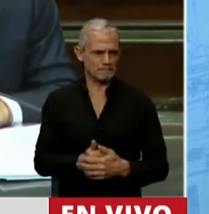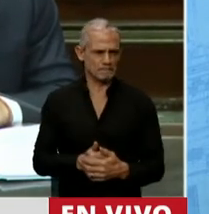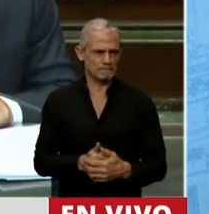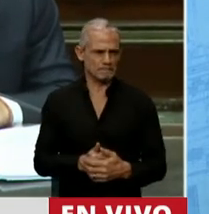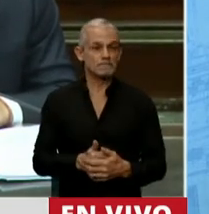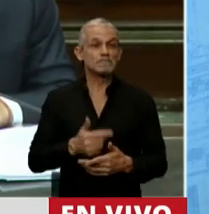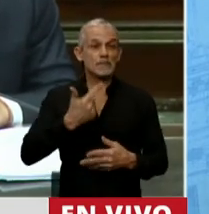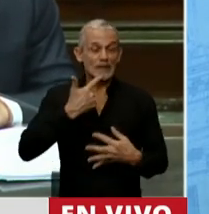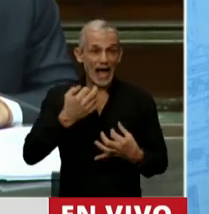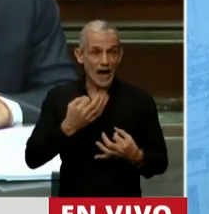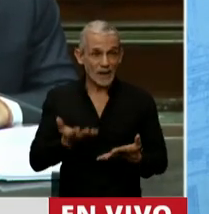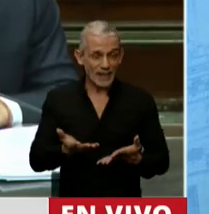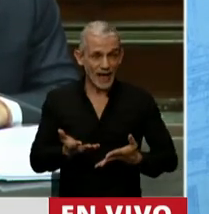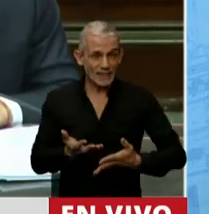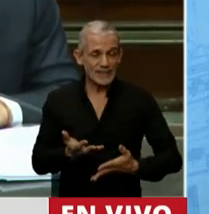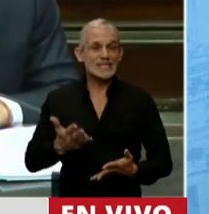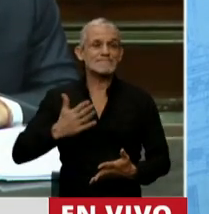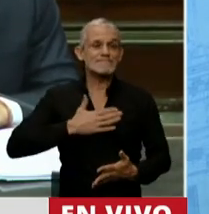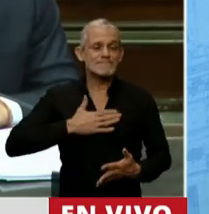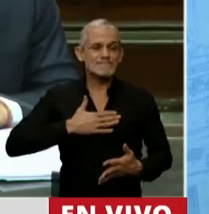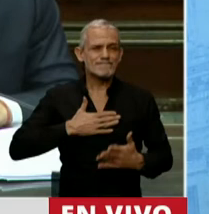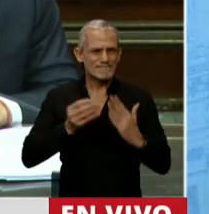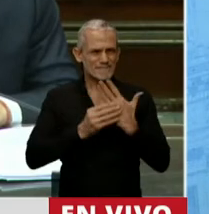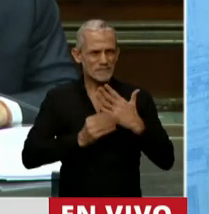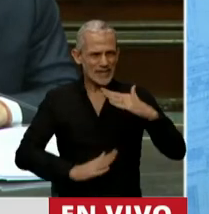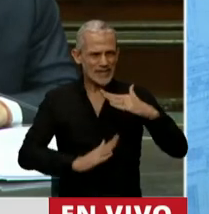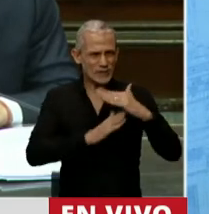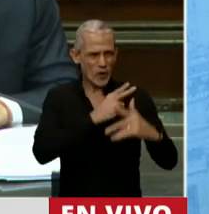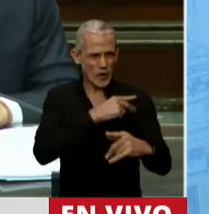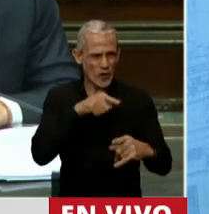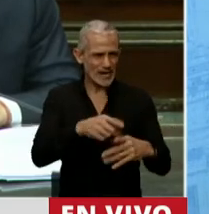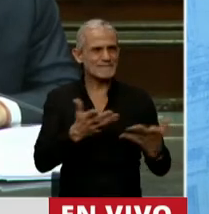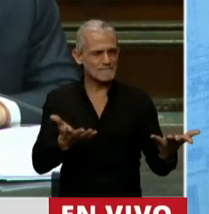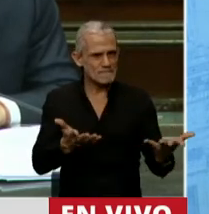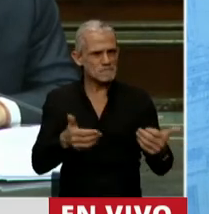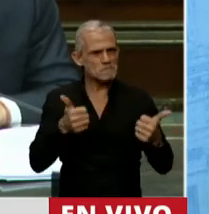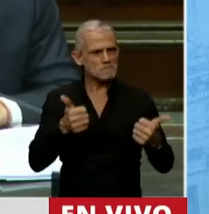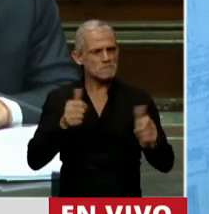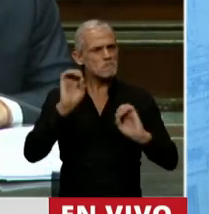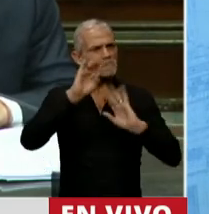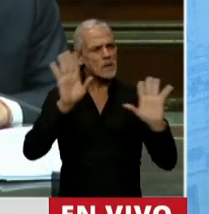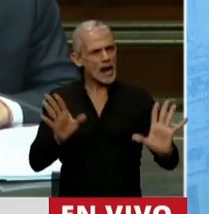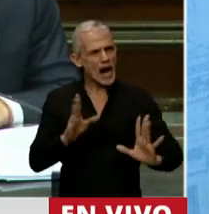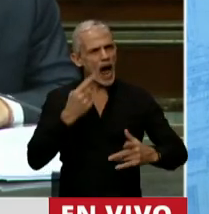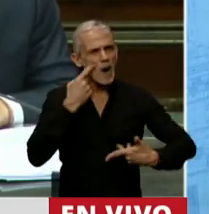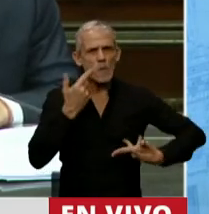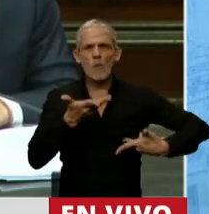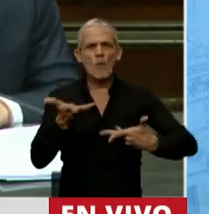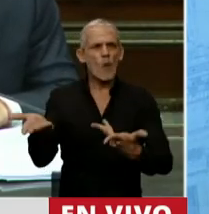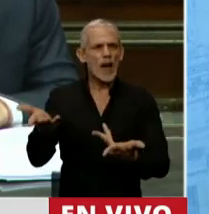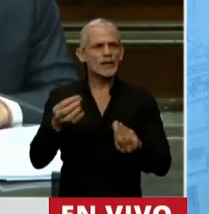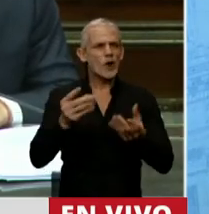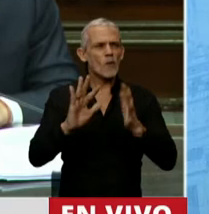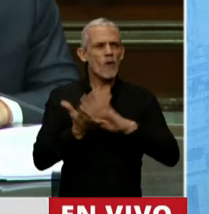la verdad que nuestro jefe de gabinete ha dado muestras claras de lo que es